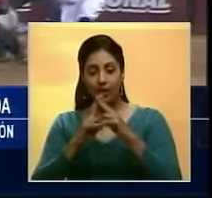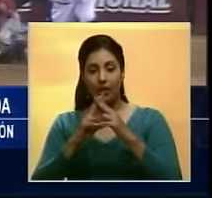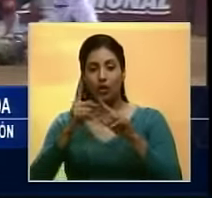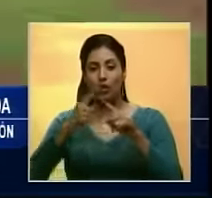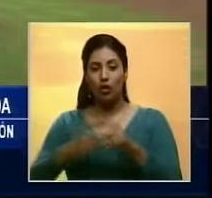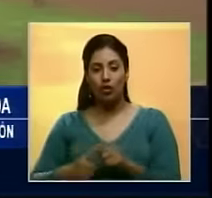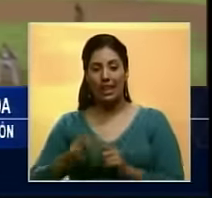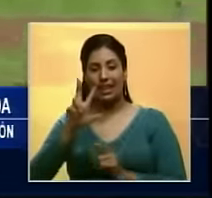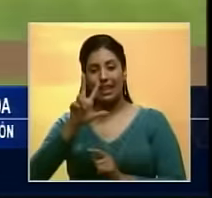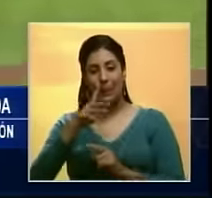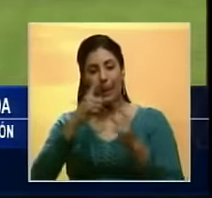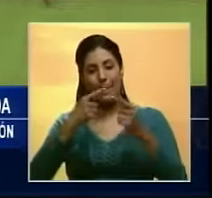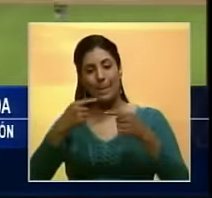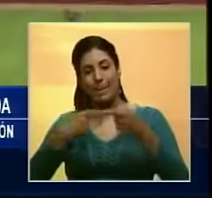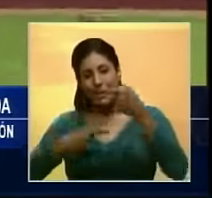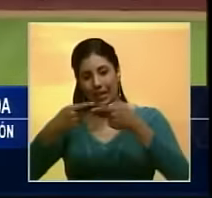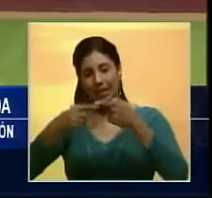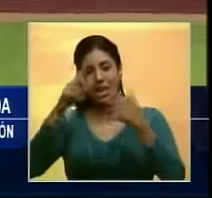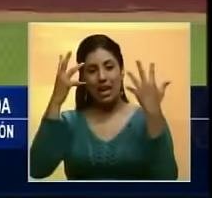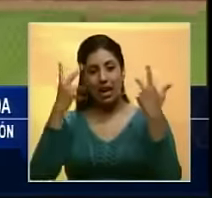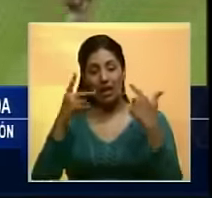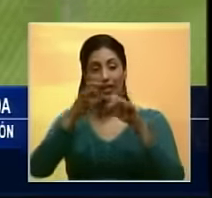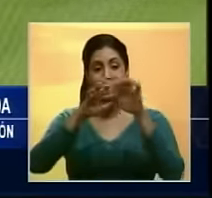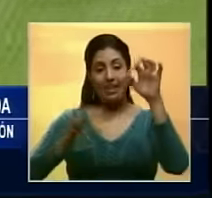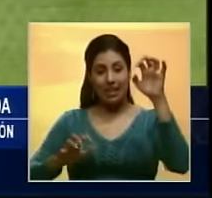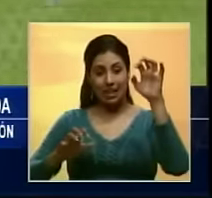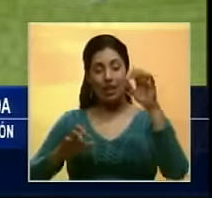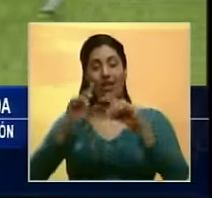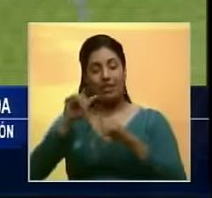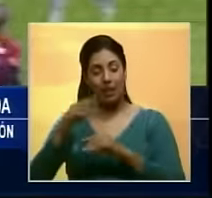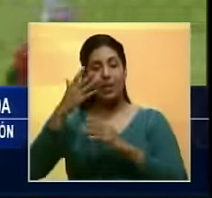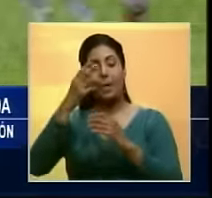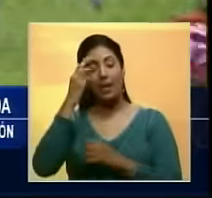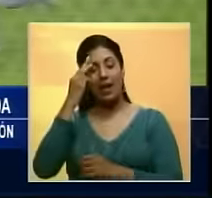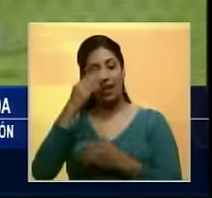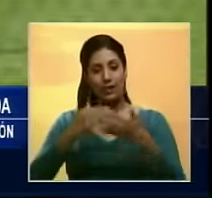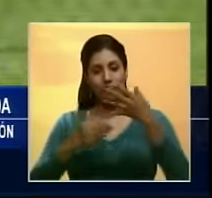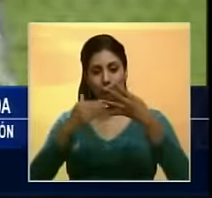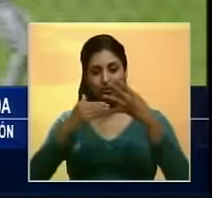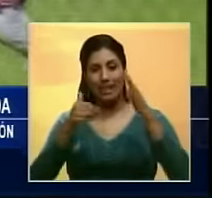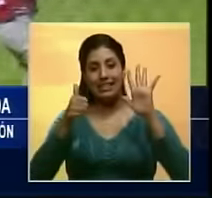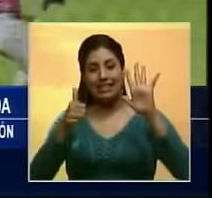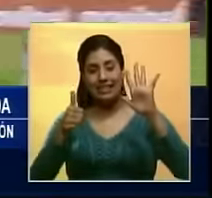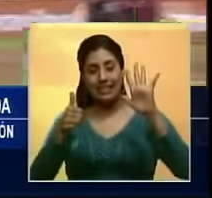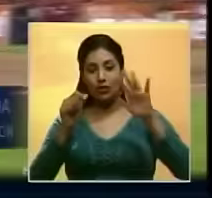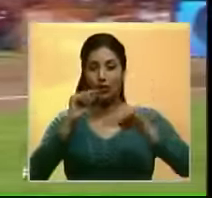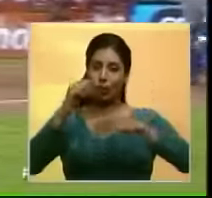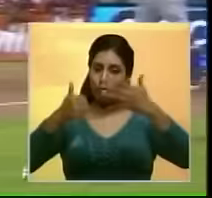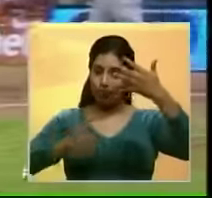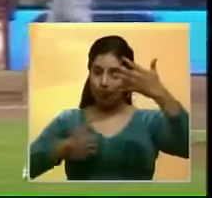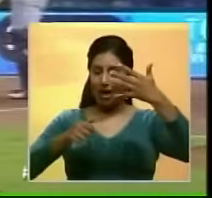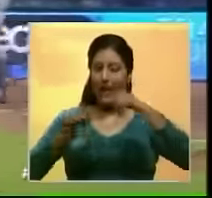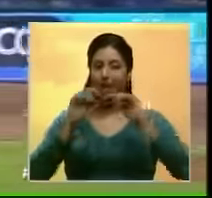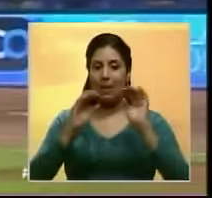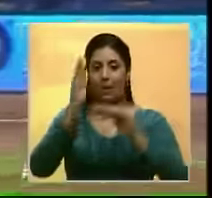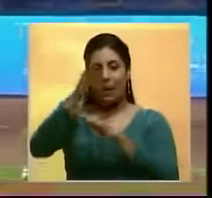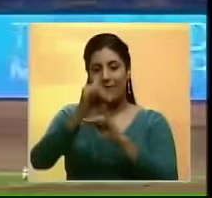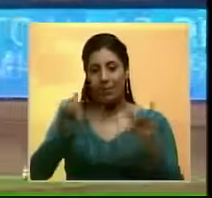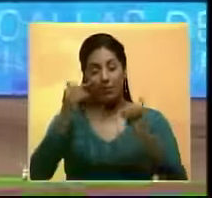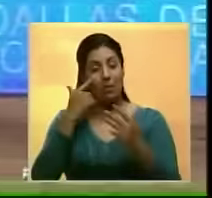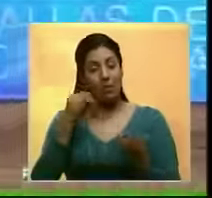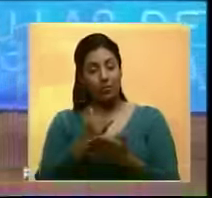se genera un triple empate entre los Melenudos, los Tigres de Aragua y los Navegantes del Magallanes en el sexto lugar de la clasificación.